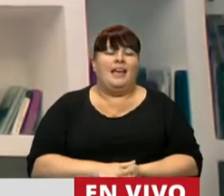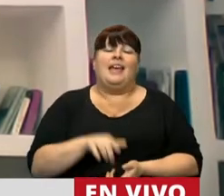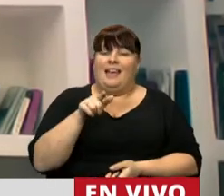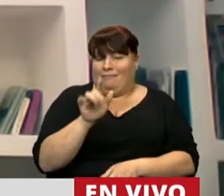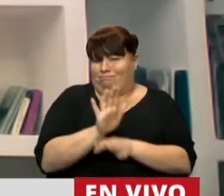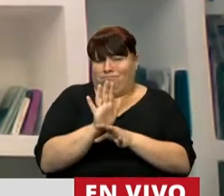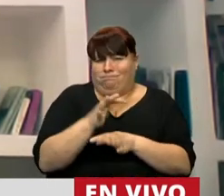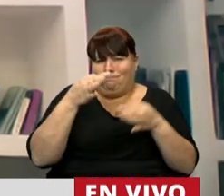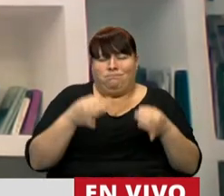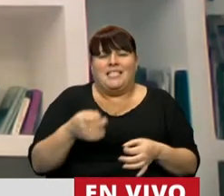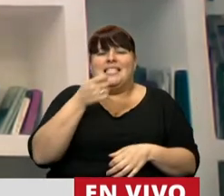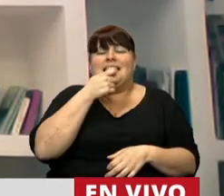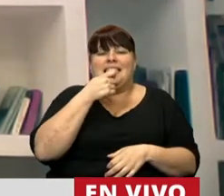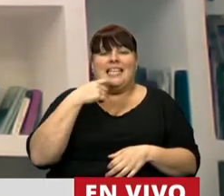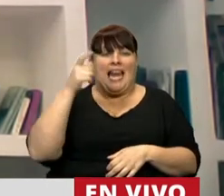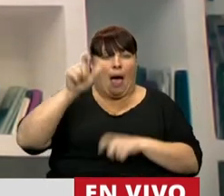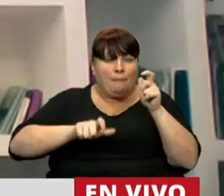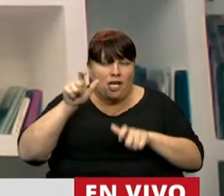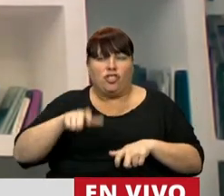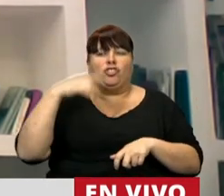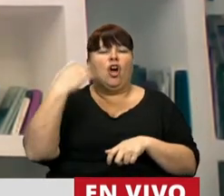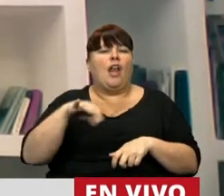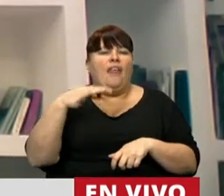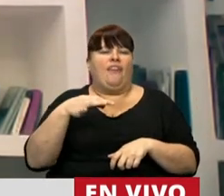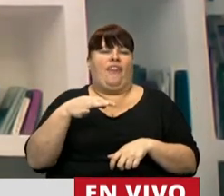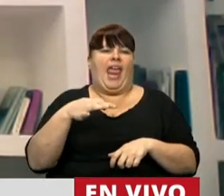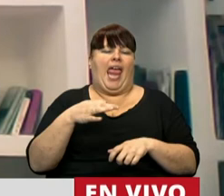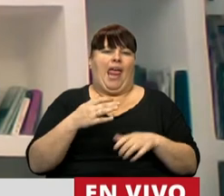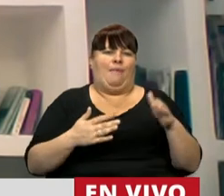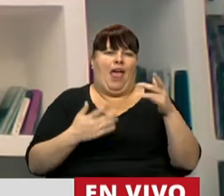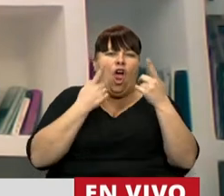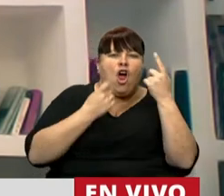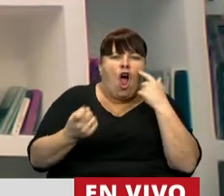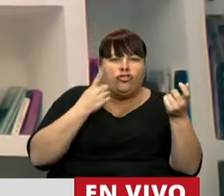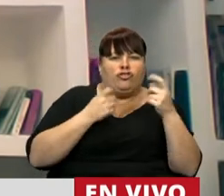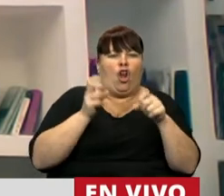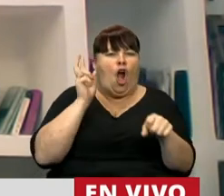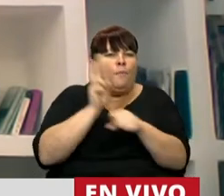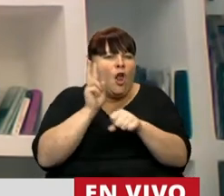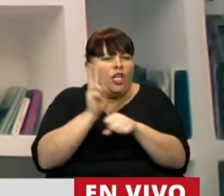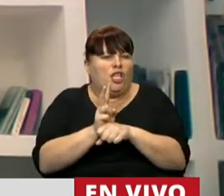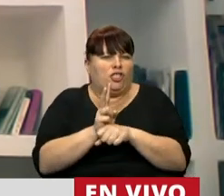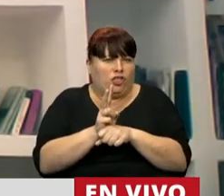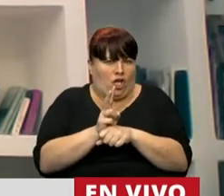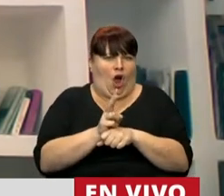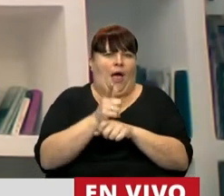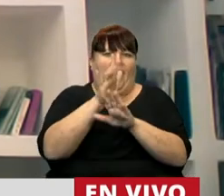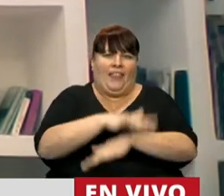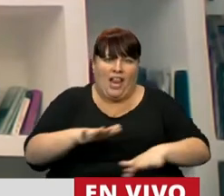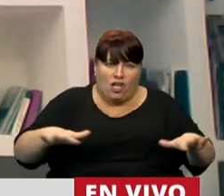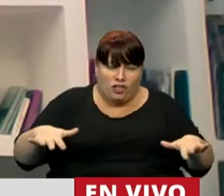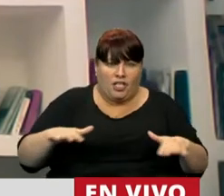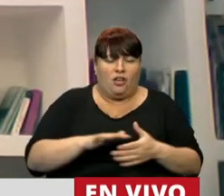habla claramente que si quienes tienen que ejercer los organismos de control y de protección de la niñez,